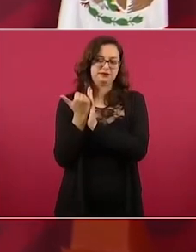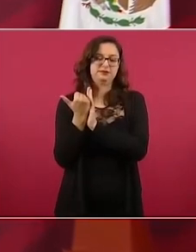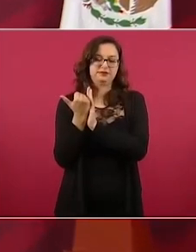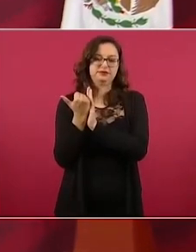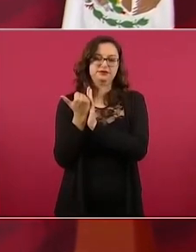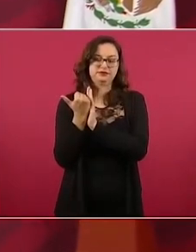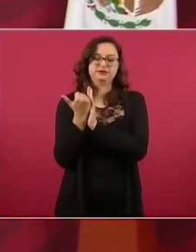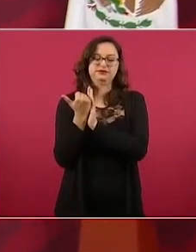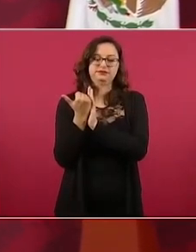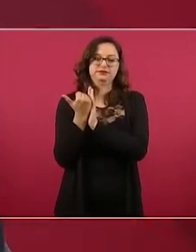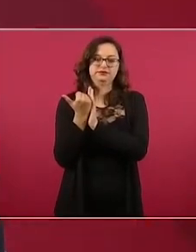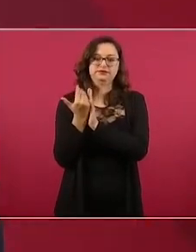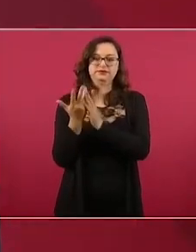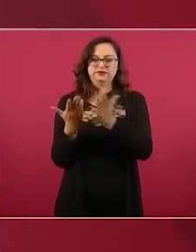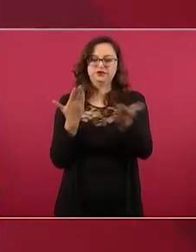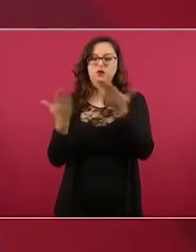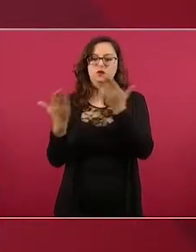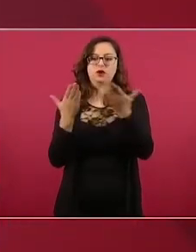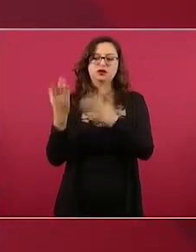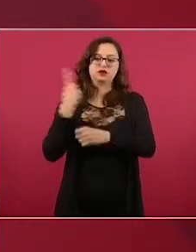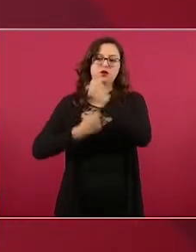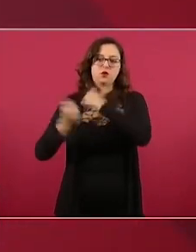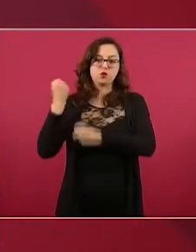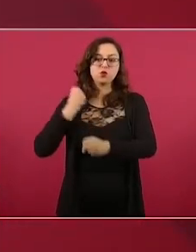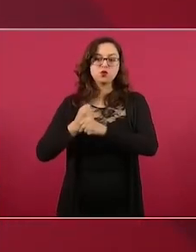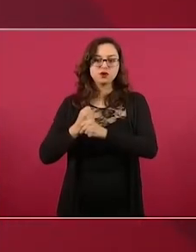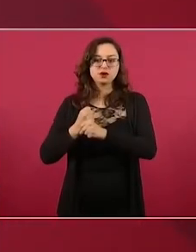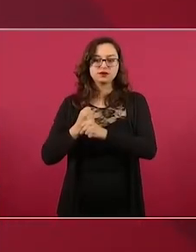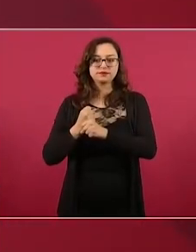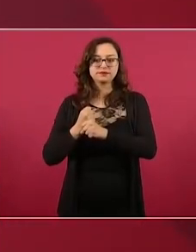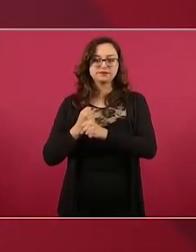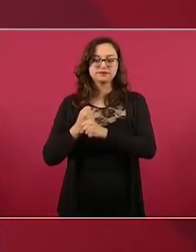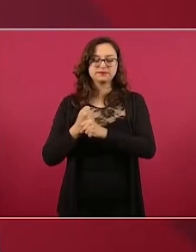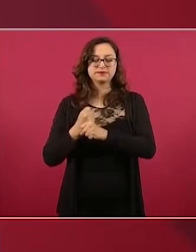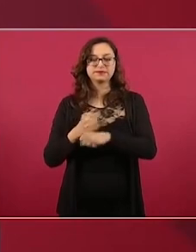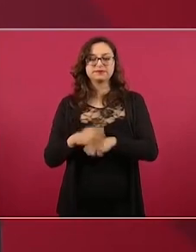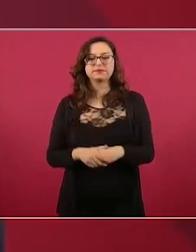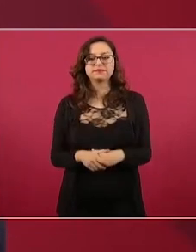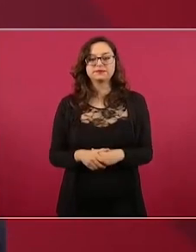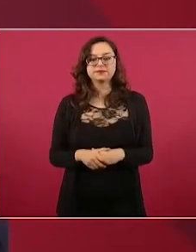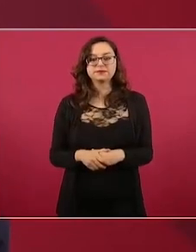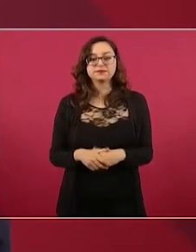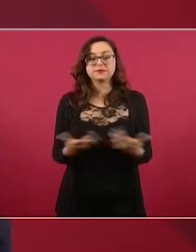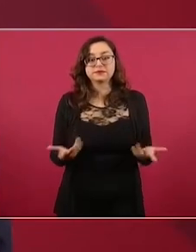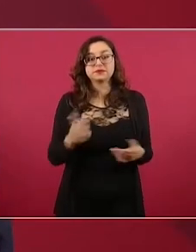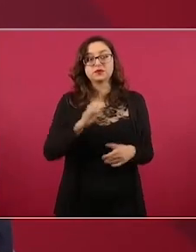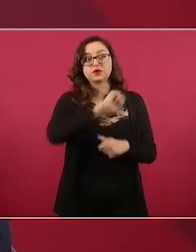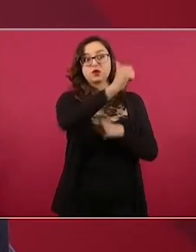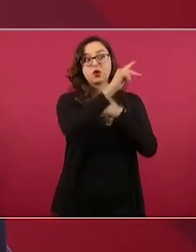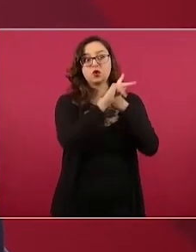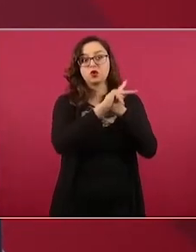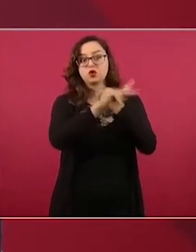semestre con relación al anterior mientras en otros países